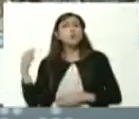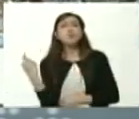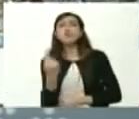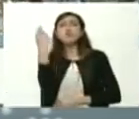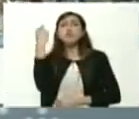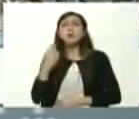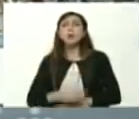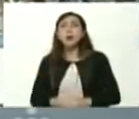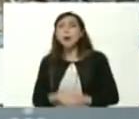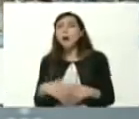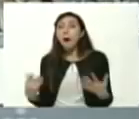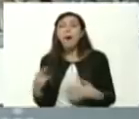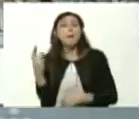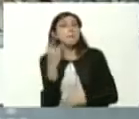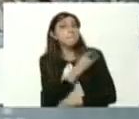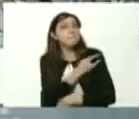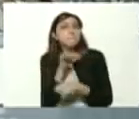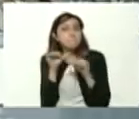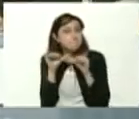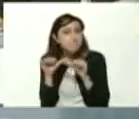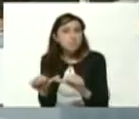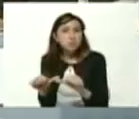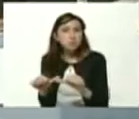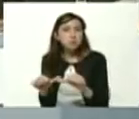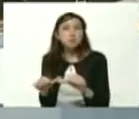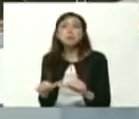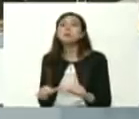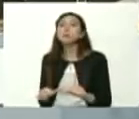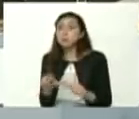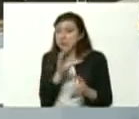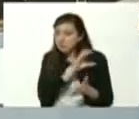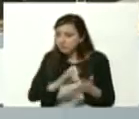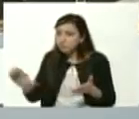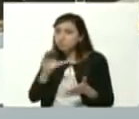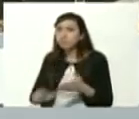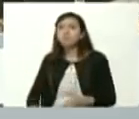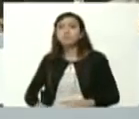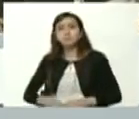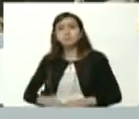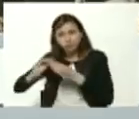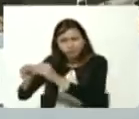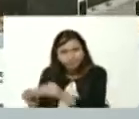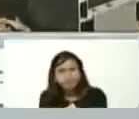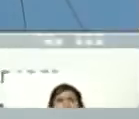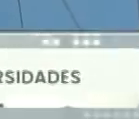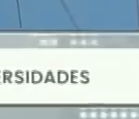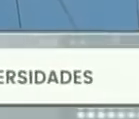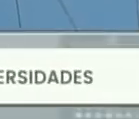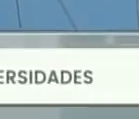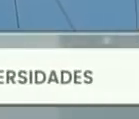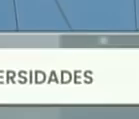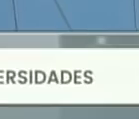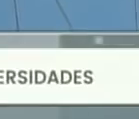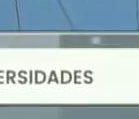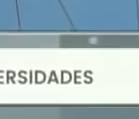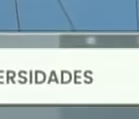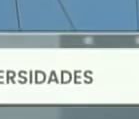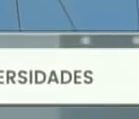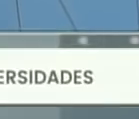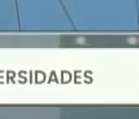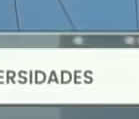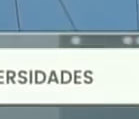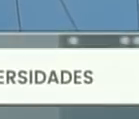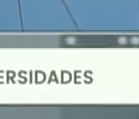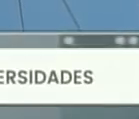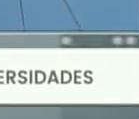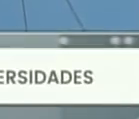exclusivamente para el sector universitario vamos a mantenimiento vamos a reparación vamos a recuperación integral